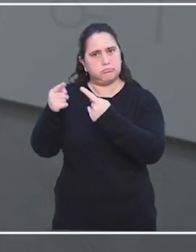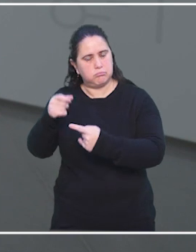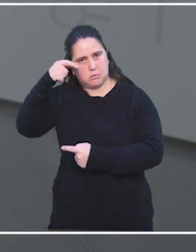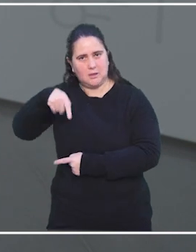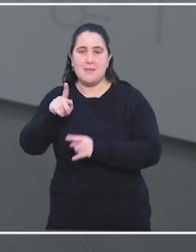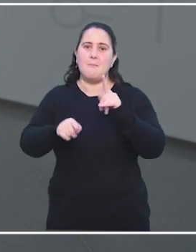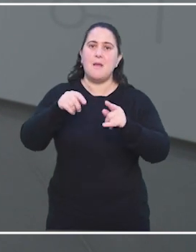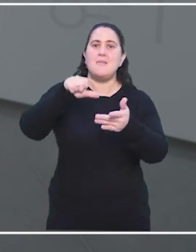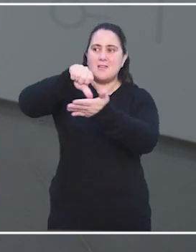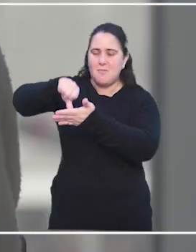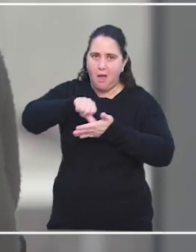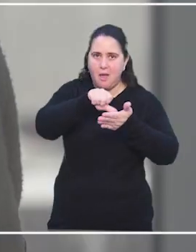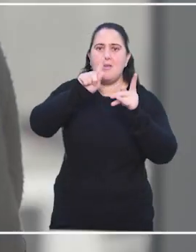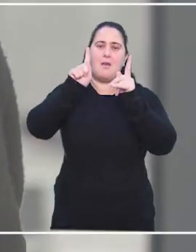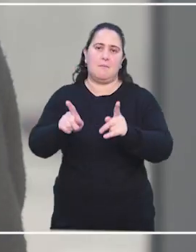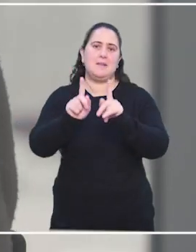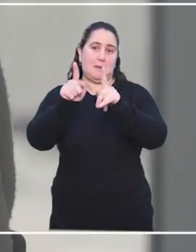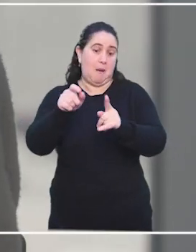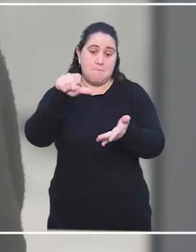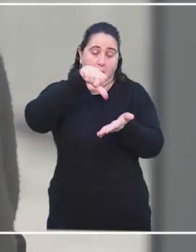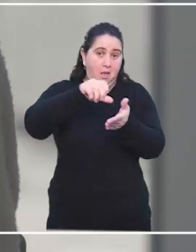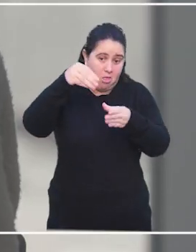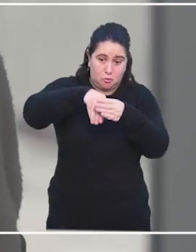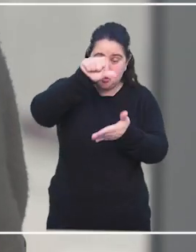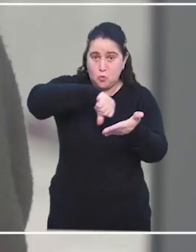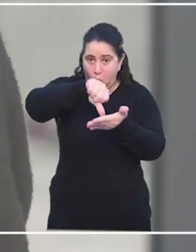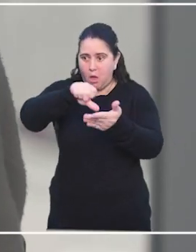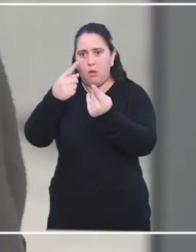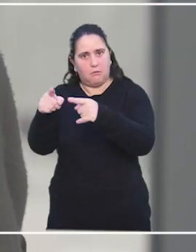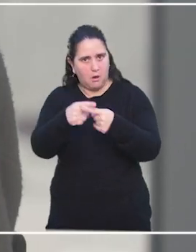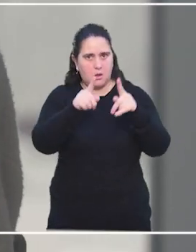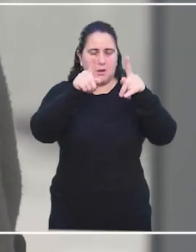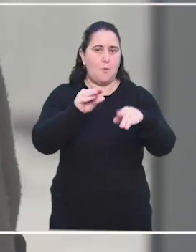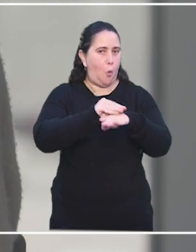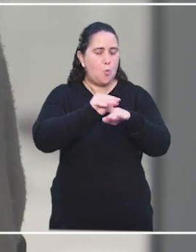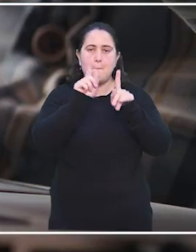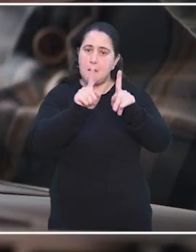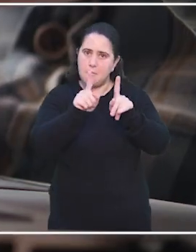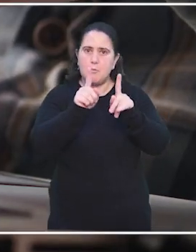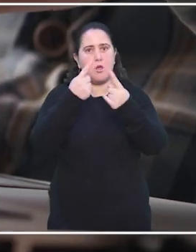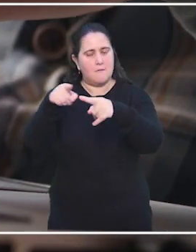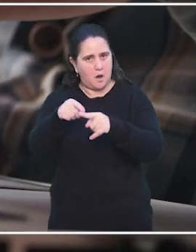diferentes partes del mundo y en diferentes partes de un país, de una cultura nacional.